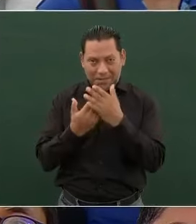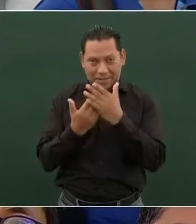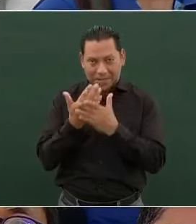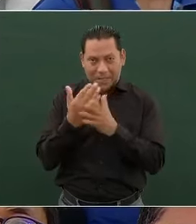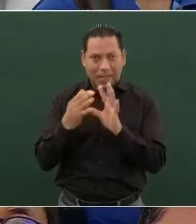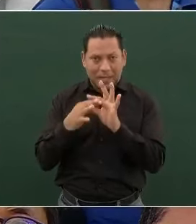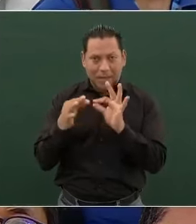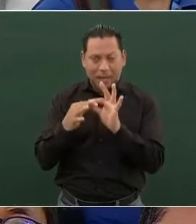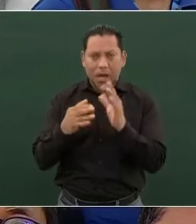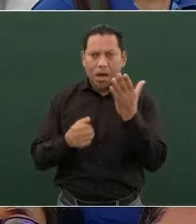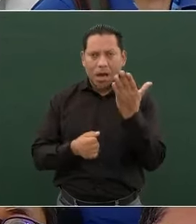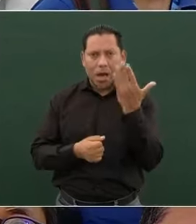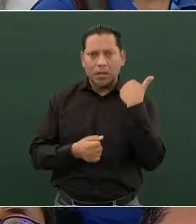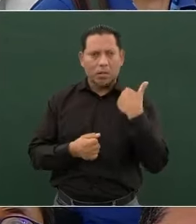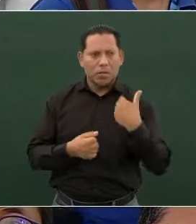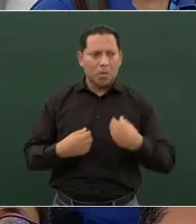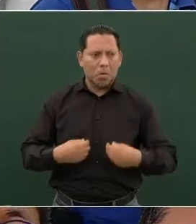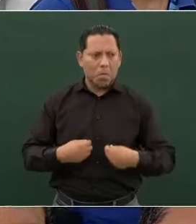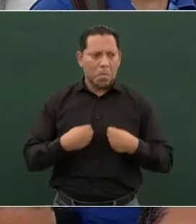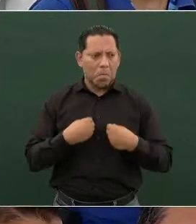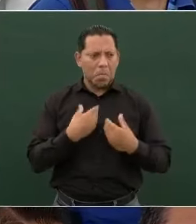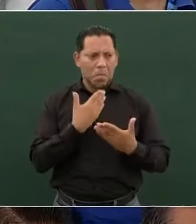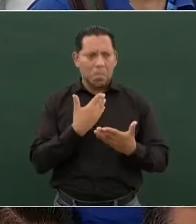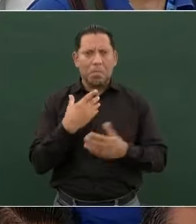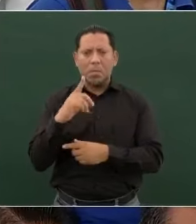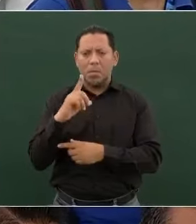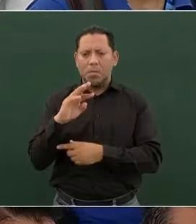de que antes no vivíamos en democracia, se simulaba.